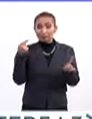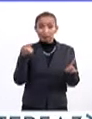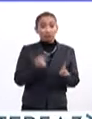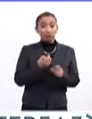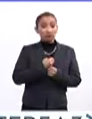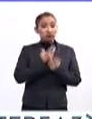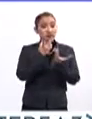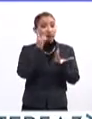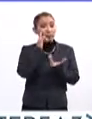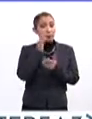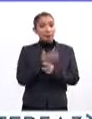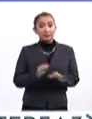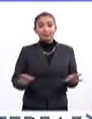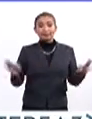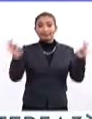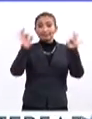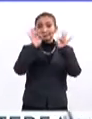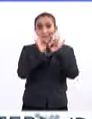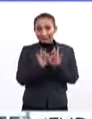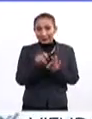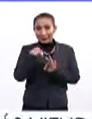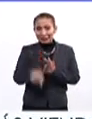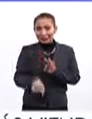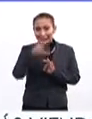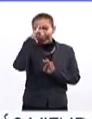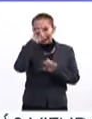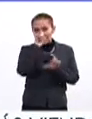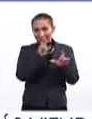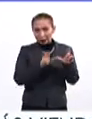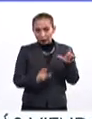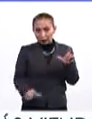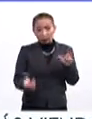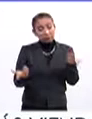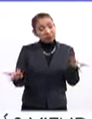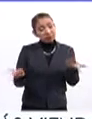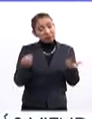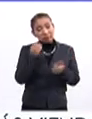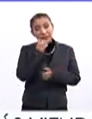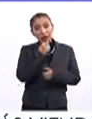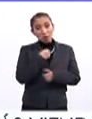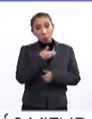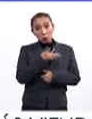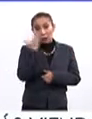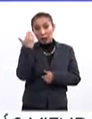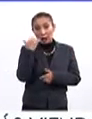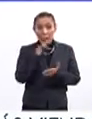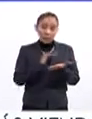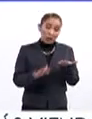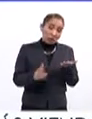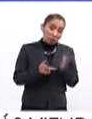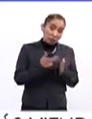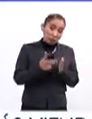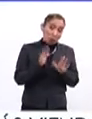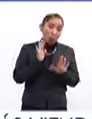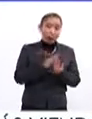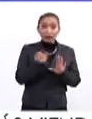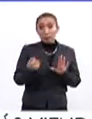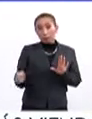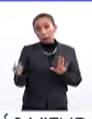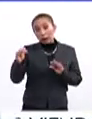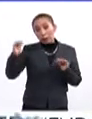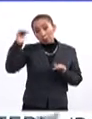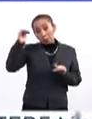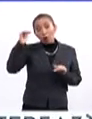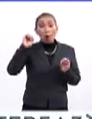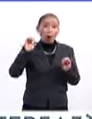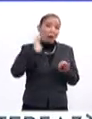poetisa de las más importantes de nuestro país, aunque no sé si muy leída, es mucho más famosa quizá